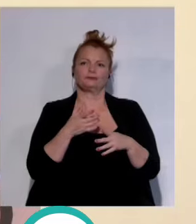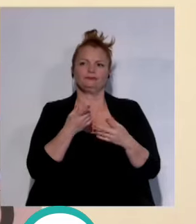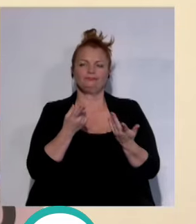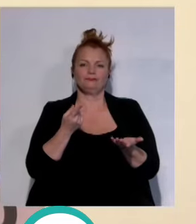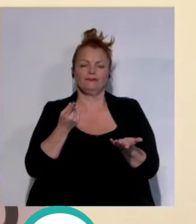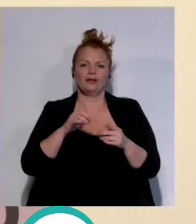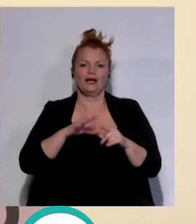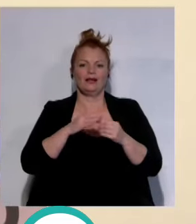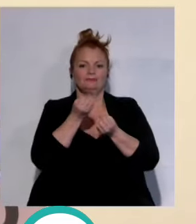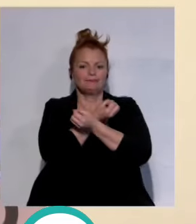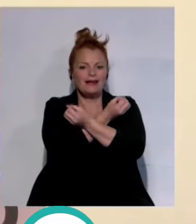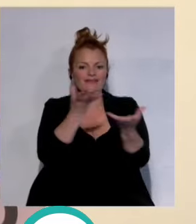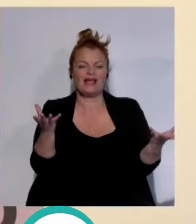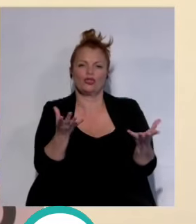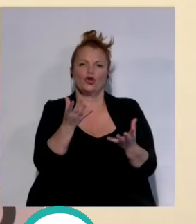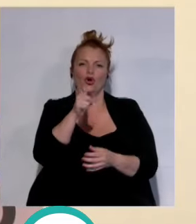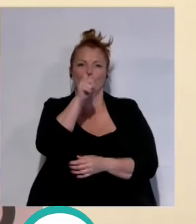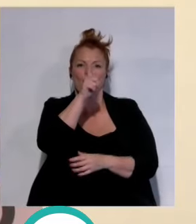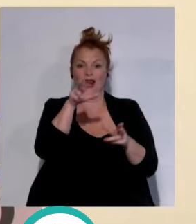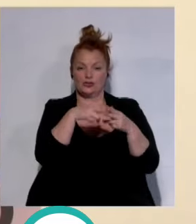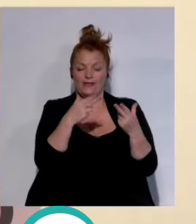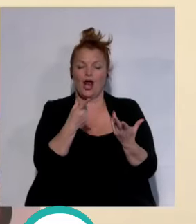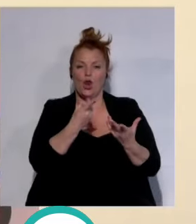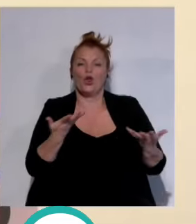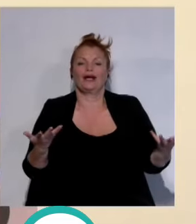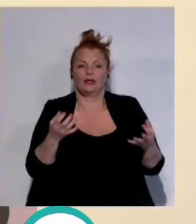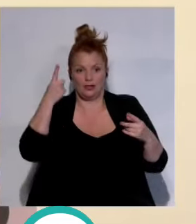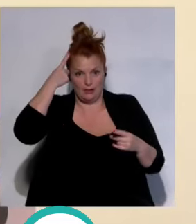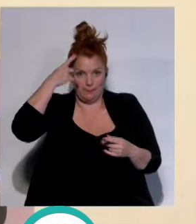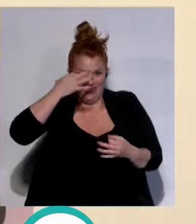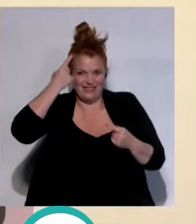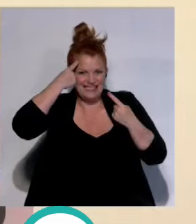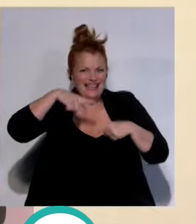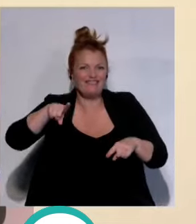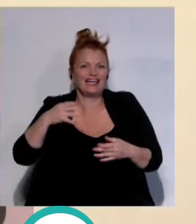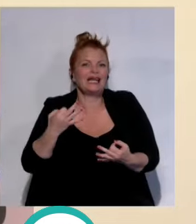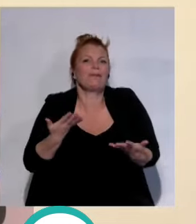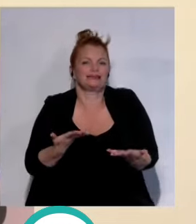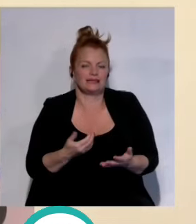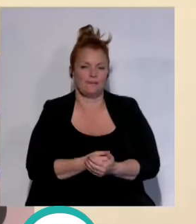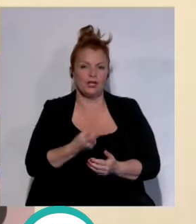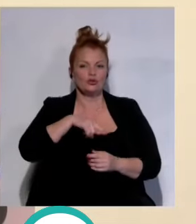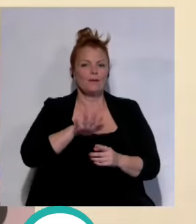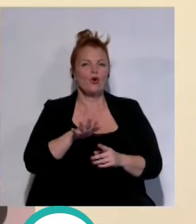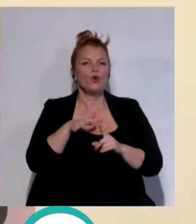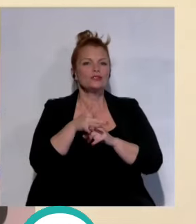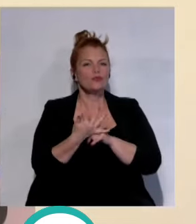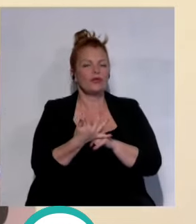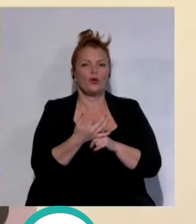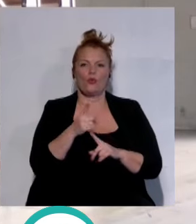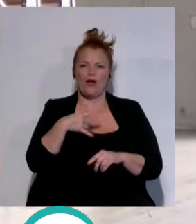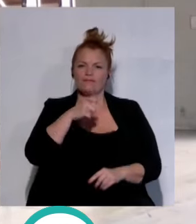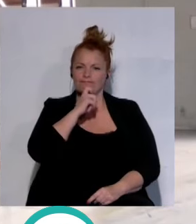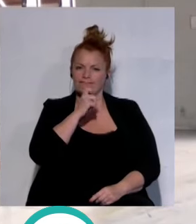manifestando a la sociedad lo que está pasando porque creo que la sociedad tiene que saber lo que está pasando que estamos en una situación muy